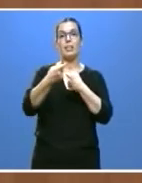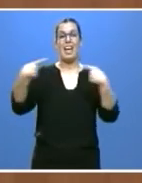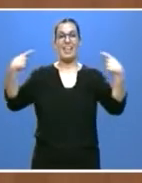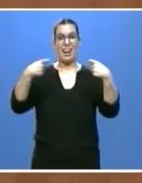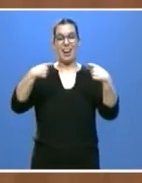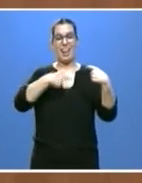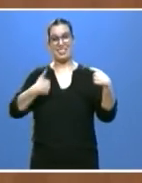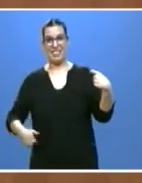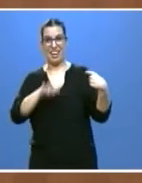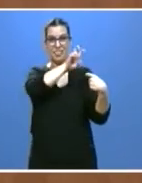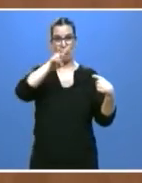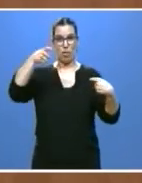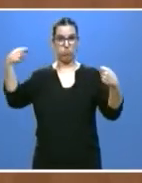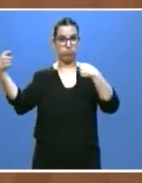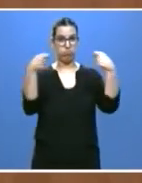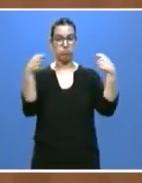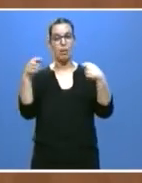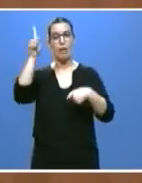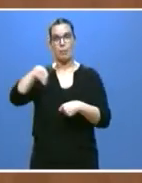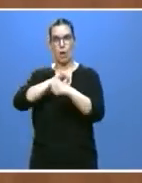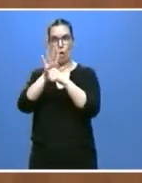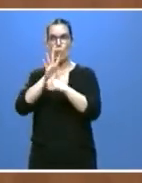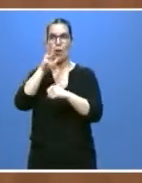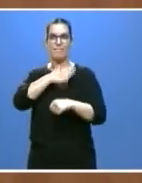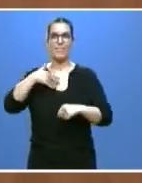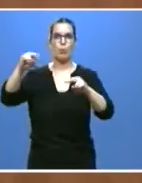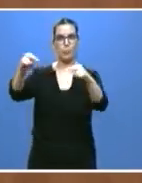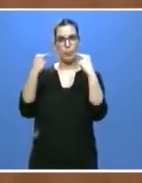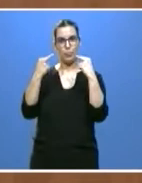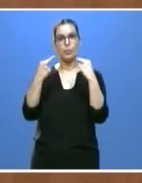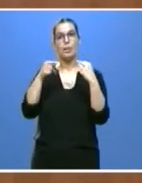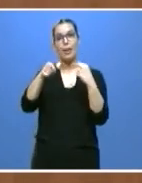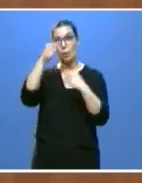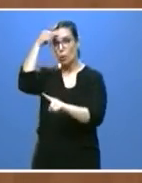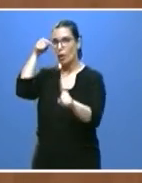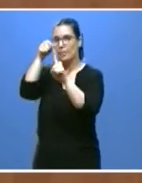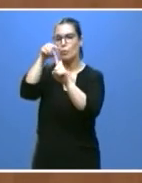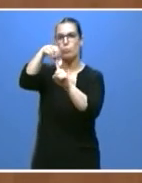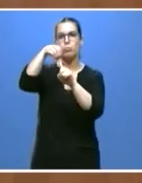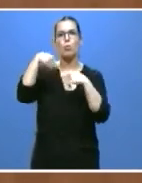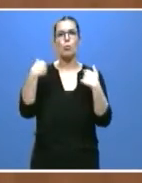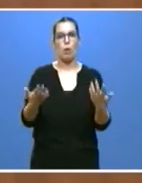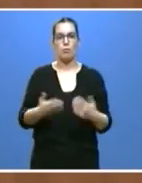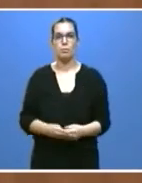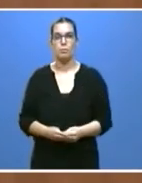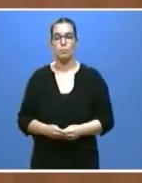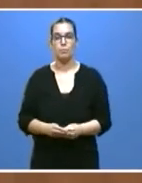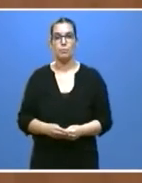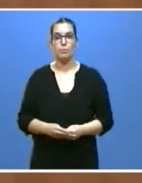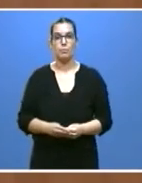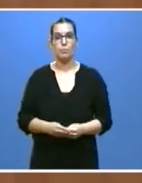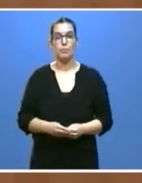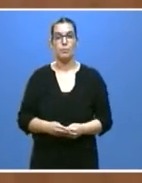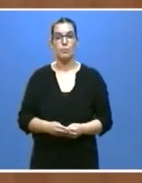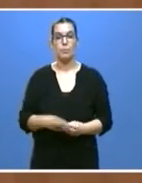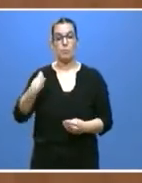Actuaciones hasta aquí descritas de modo conjunto persiguen un objetivo fundamental. Conseguir que el